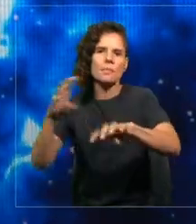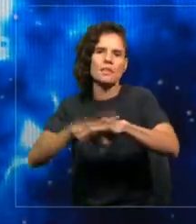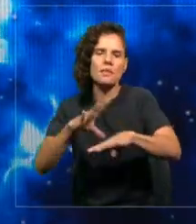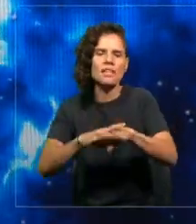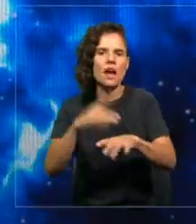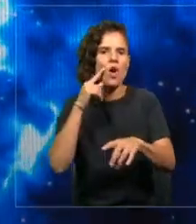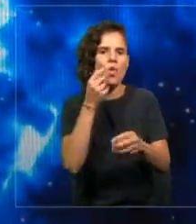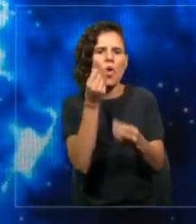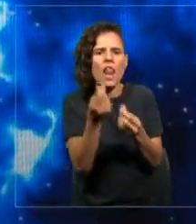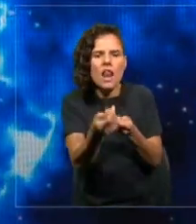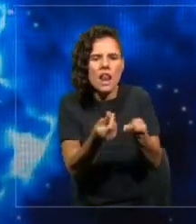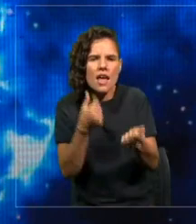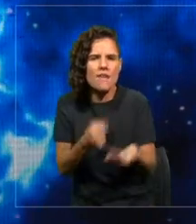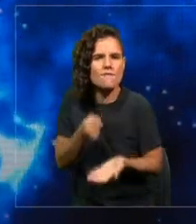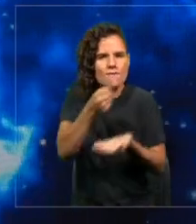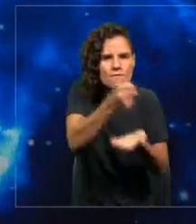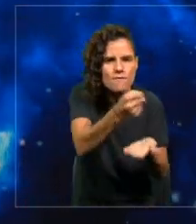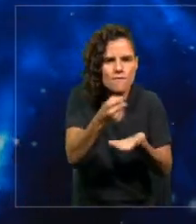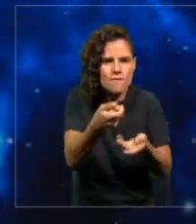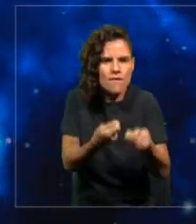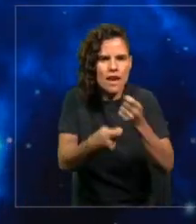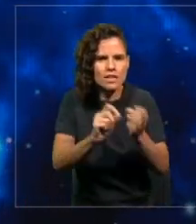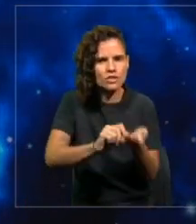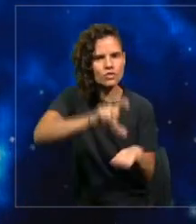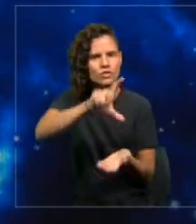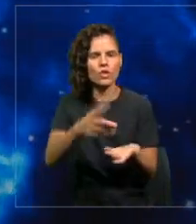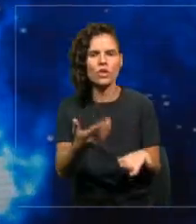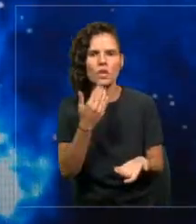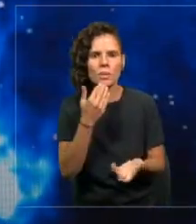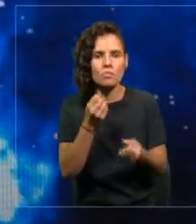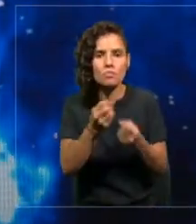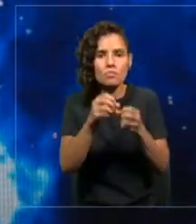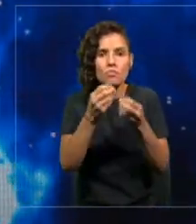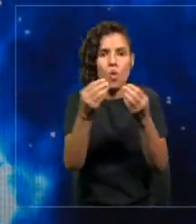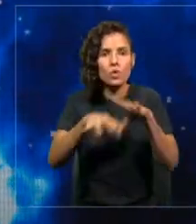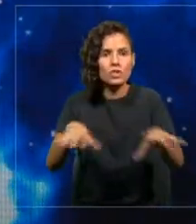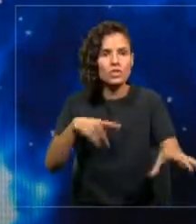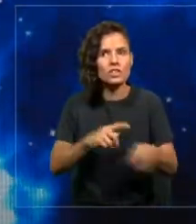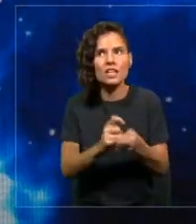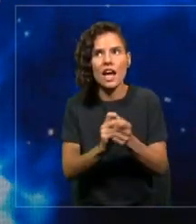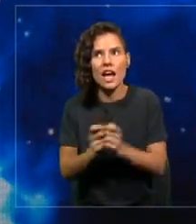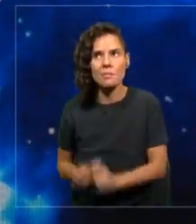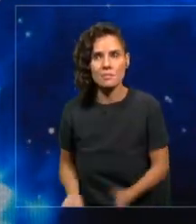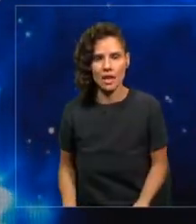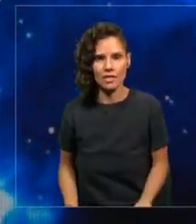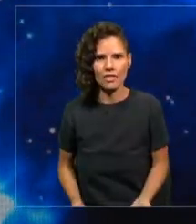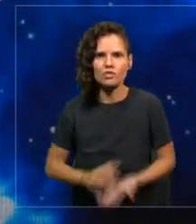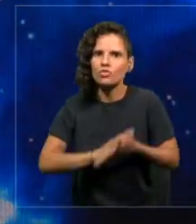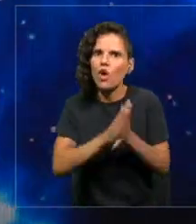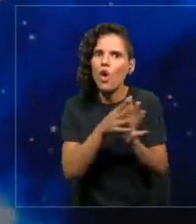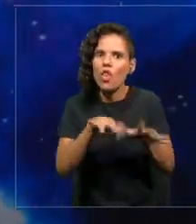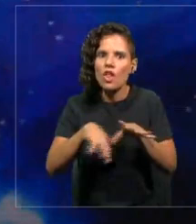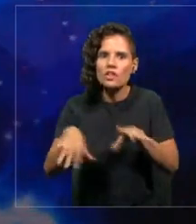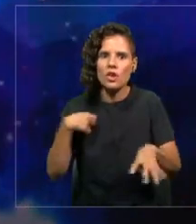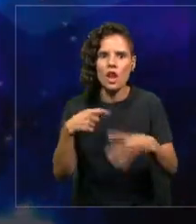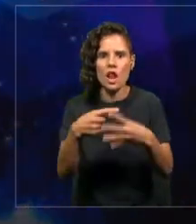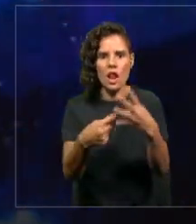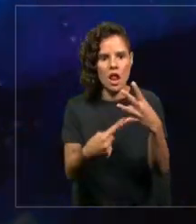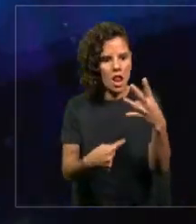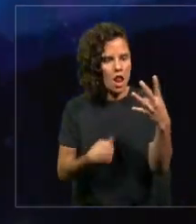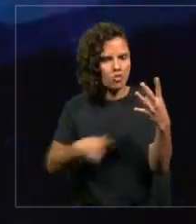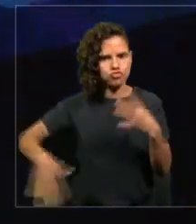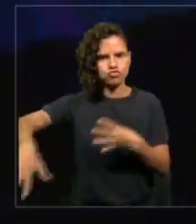inversiones. Hay muchísimas cosas que están cambiando. Entonces, si todas estas cosas están cambiando a nuestro alrededor,